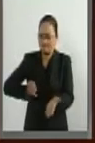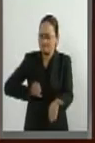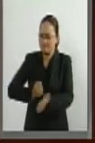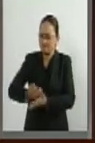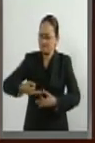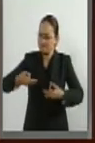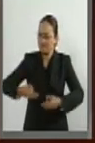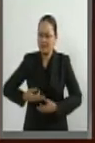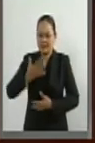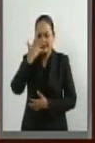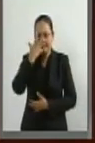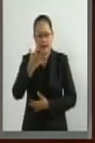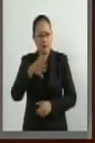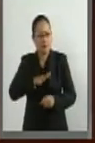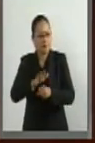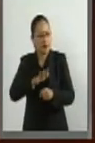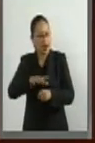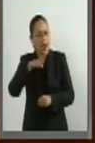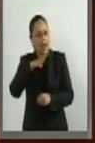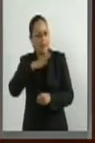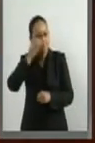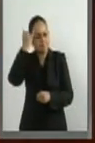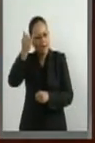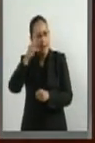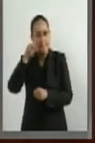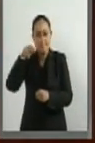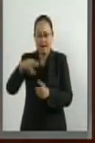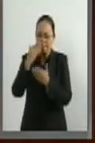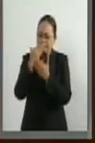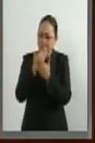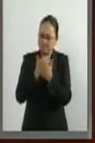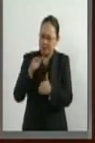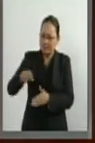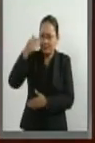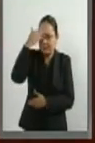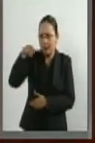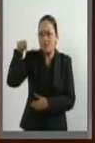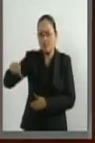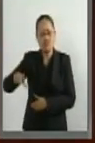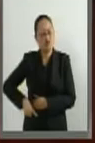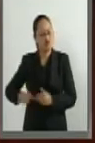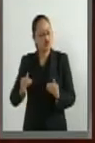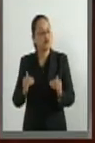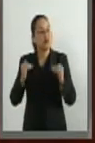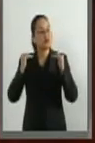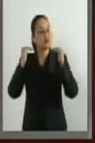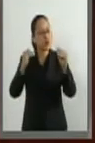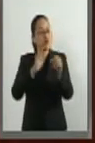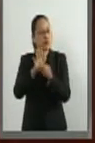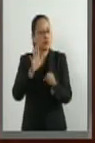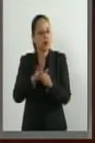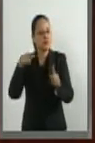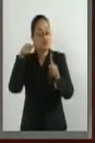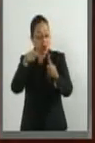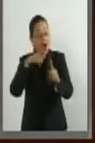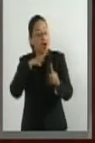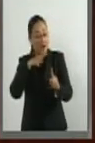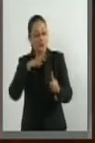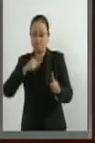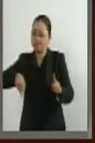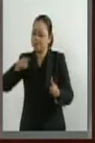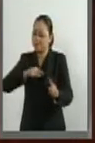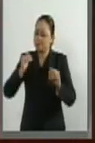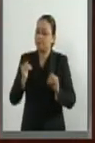firme y estratégico. Un gobierno a la altura de los retos que nos presenta